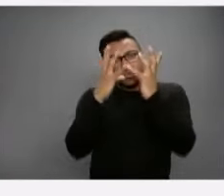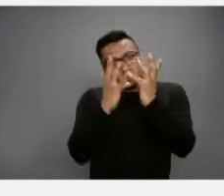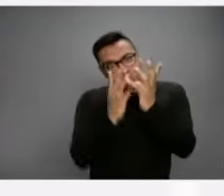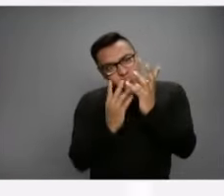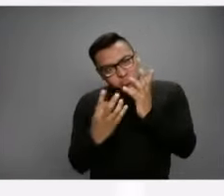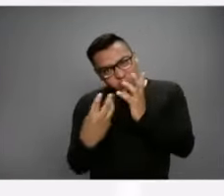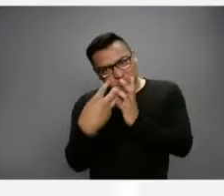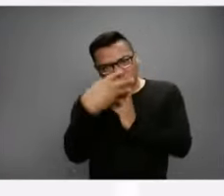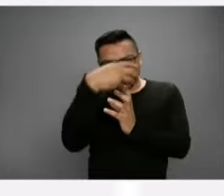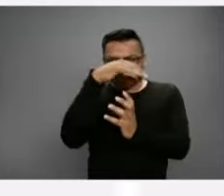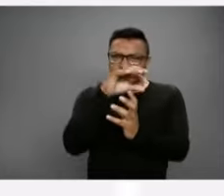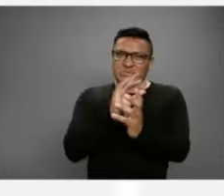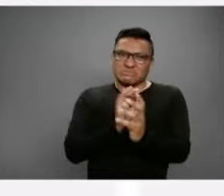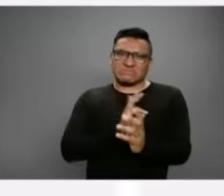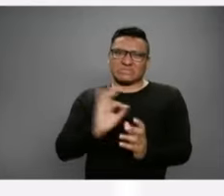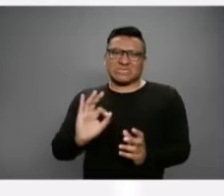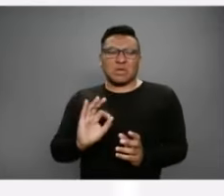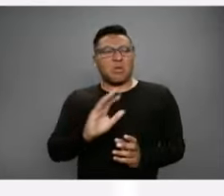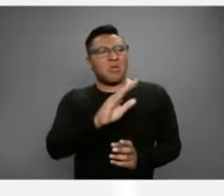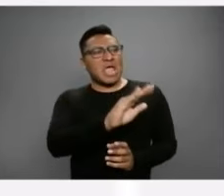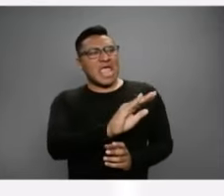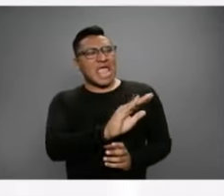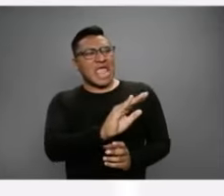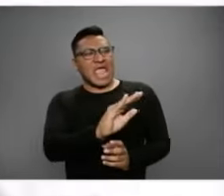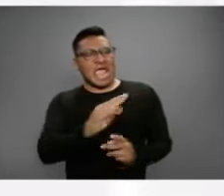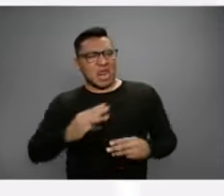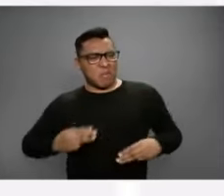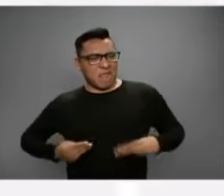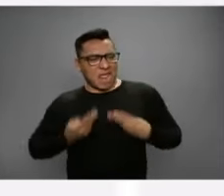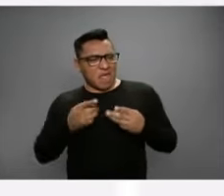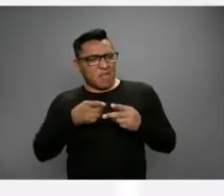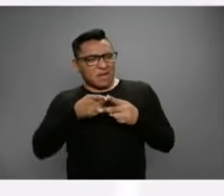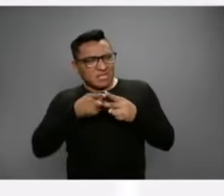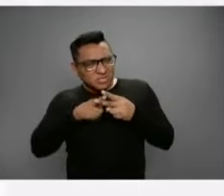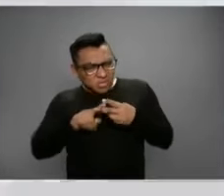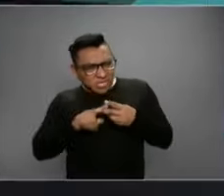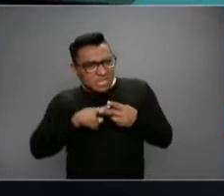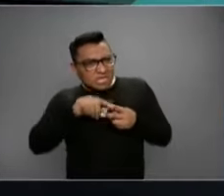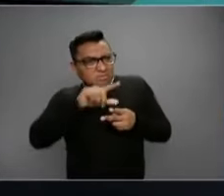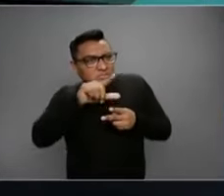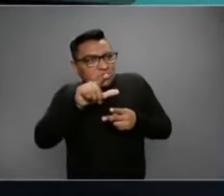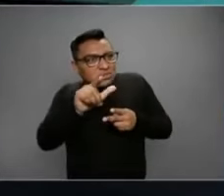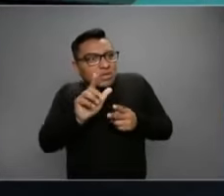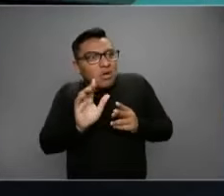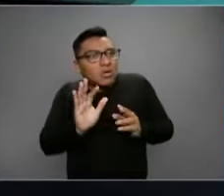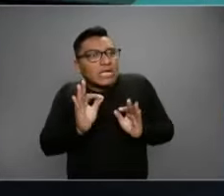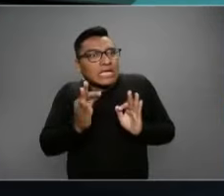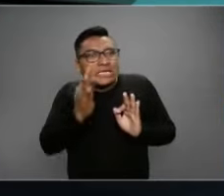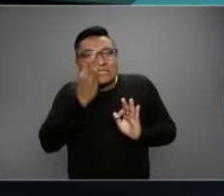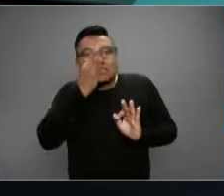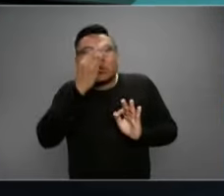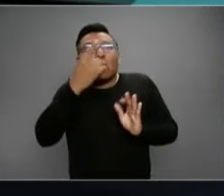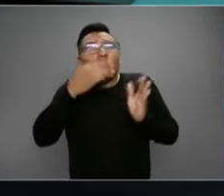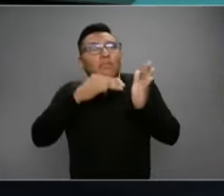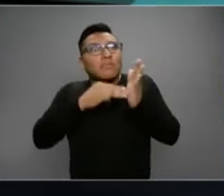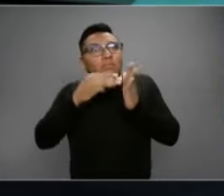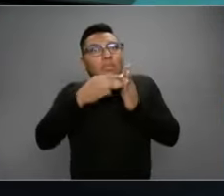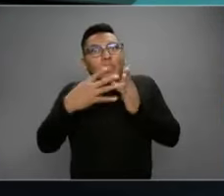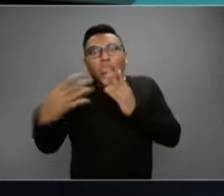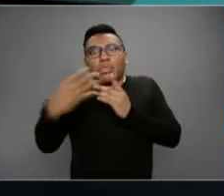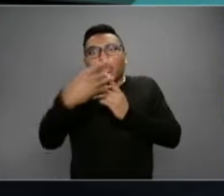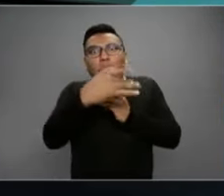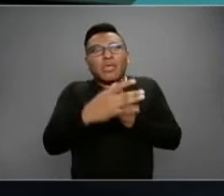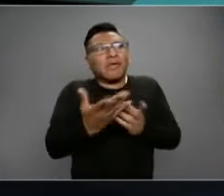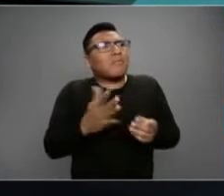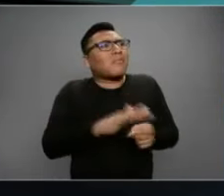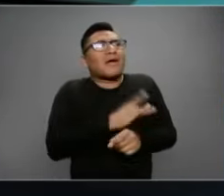Empezó en un mercado, y ahora son casi, estamos, vamos a llegar pronto a un millón de contagios. Correcto. ¿Cómo puede ser esto?